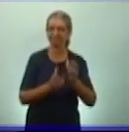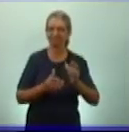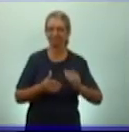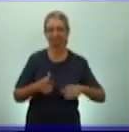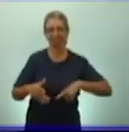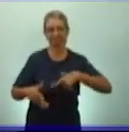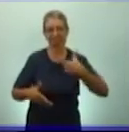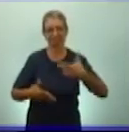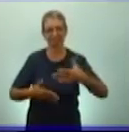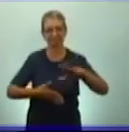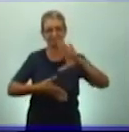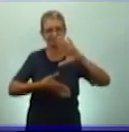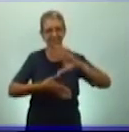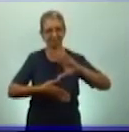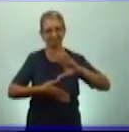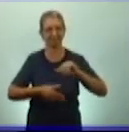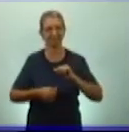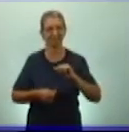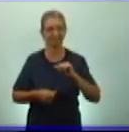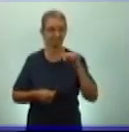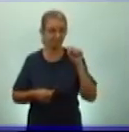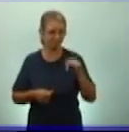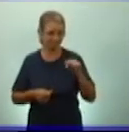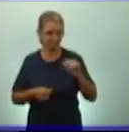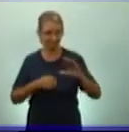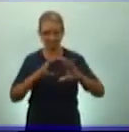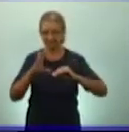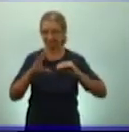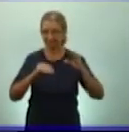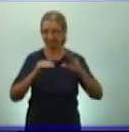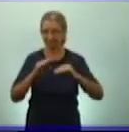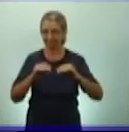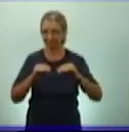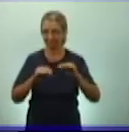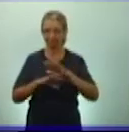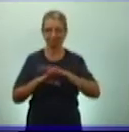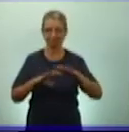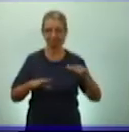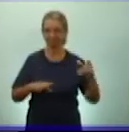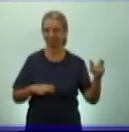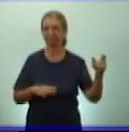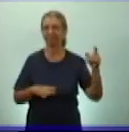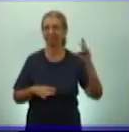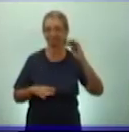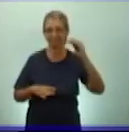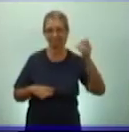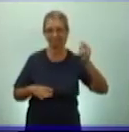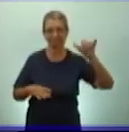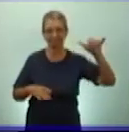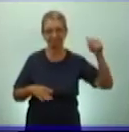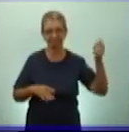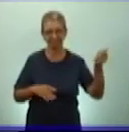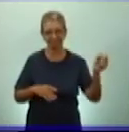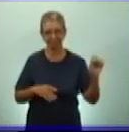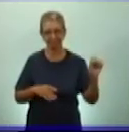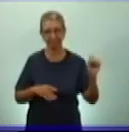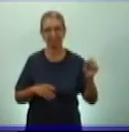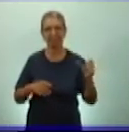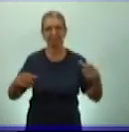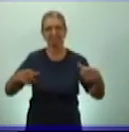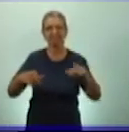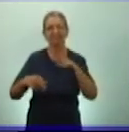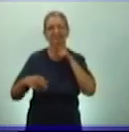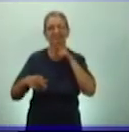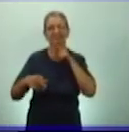Recordarán ustedes que hemos conversado un poco acá sobre la civilización maya y sobre la civilización azteca. Hoy vamos a conversar